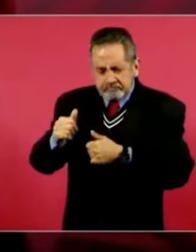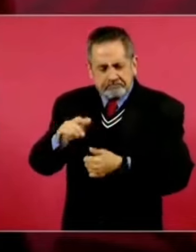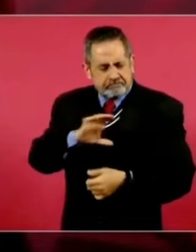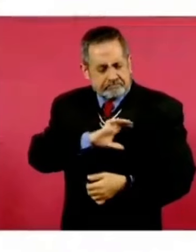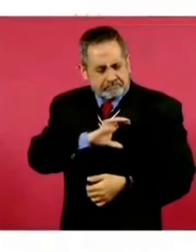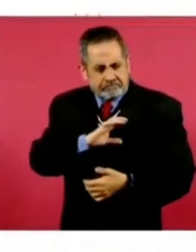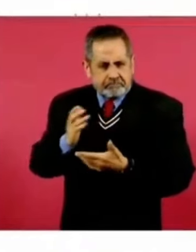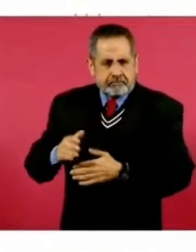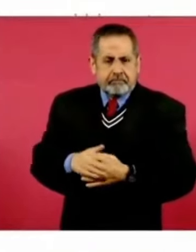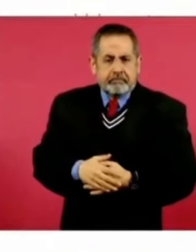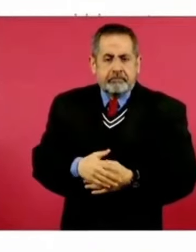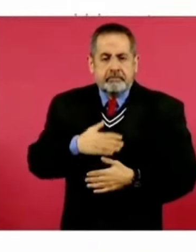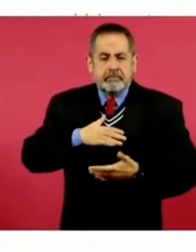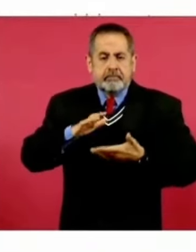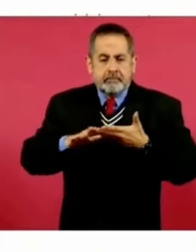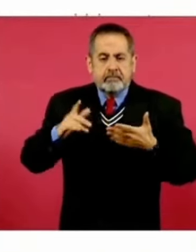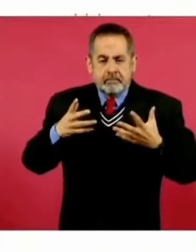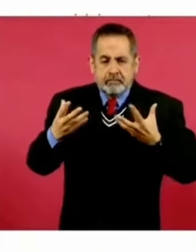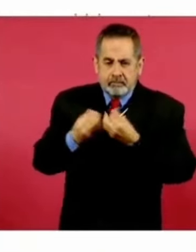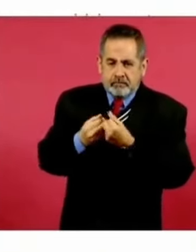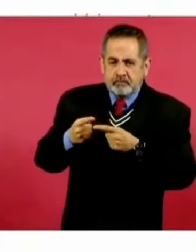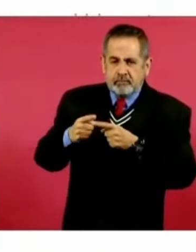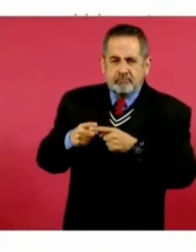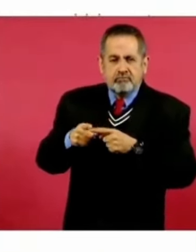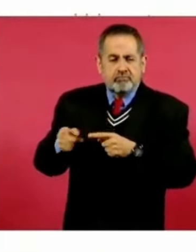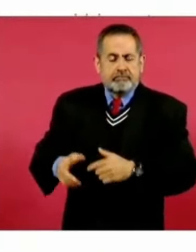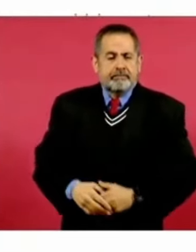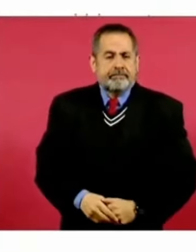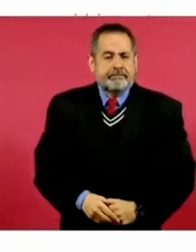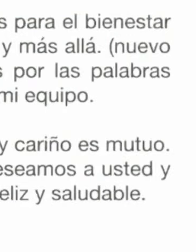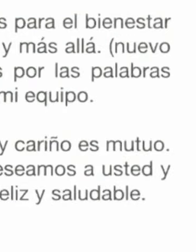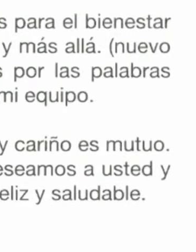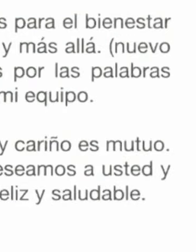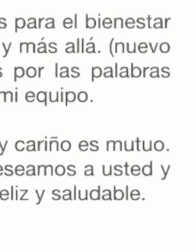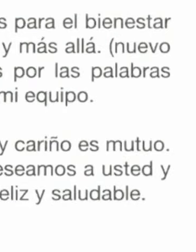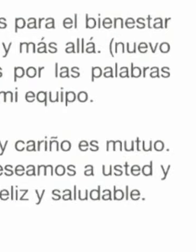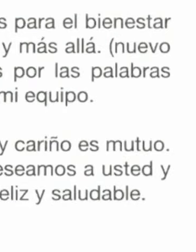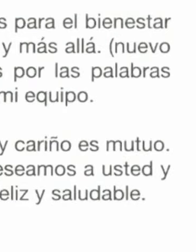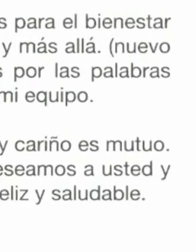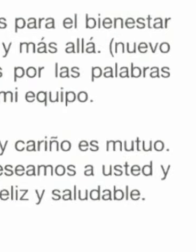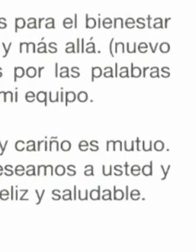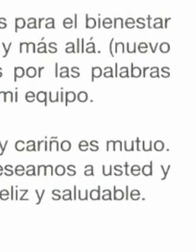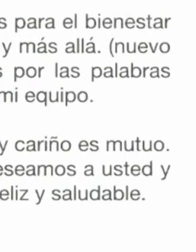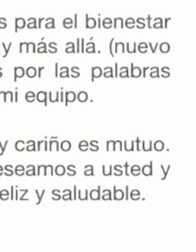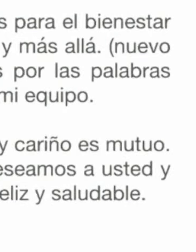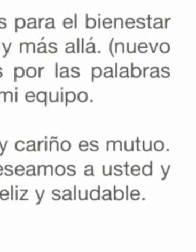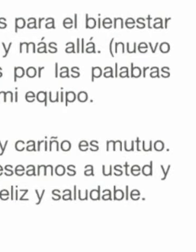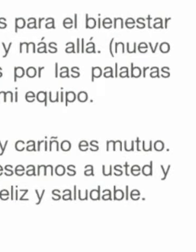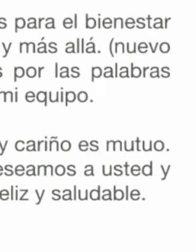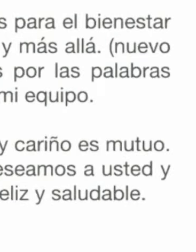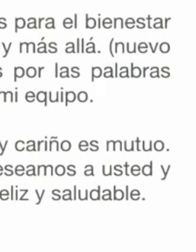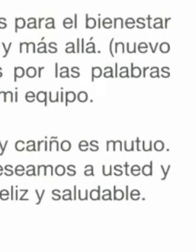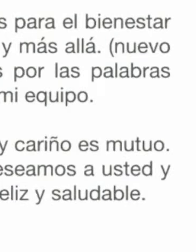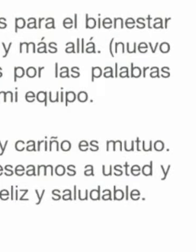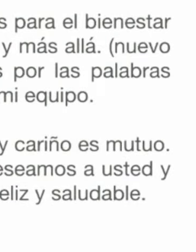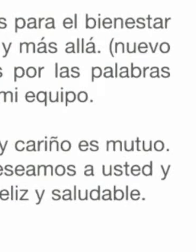Gil y yo les deseamos a usted y a Beatriz un año nuevo muy feliz y saludable.